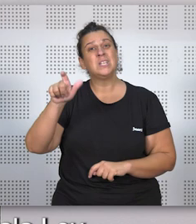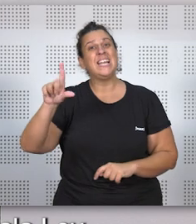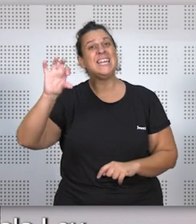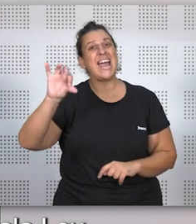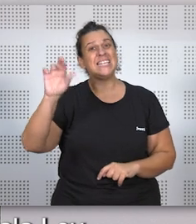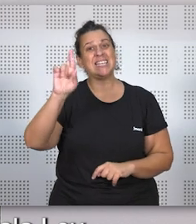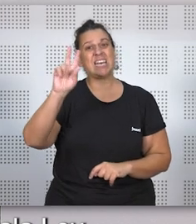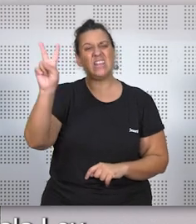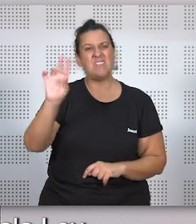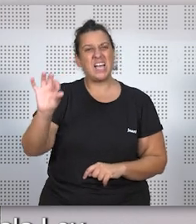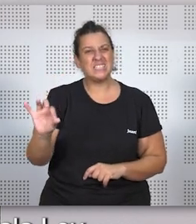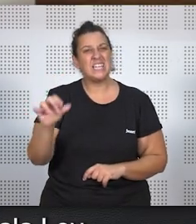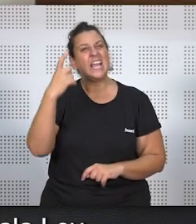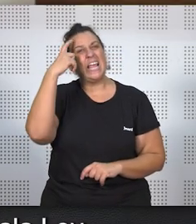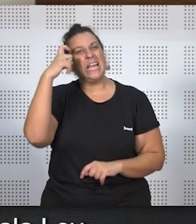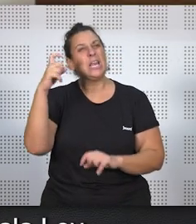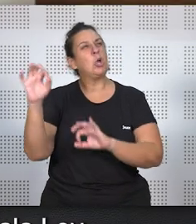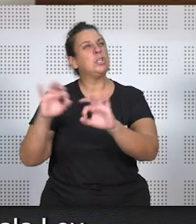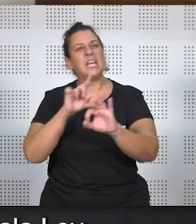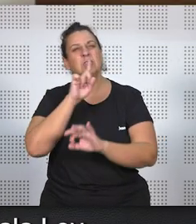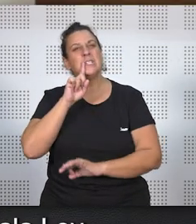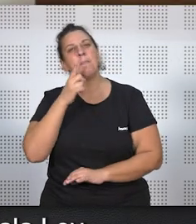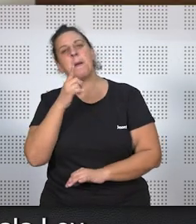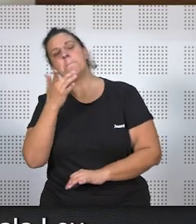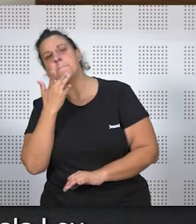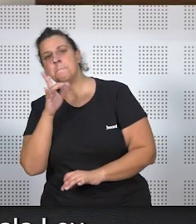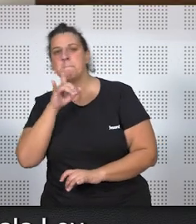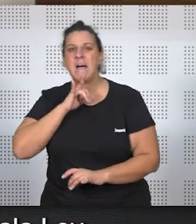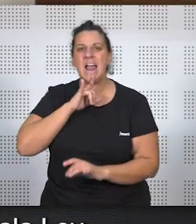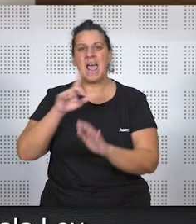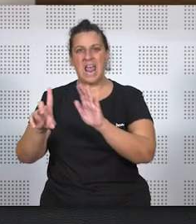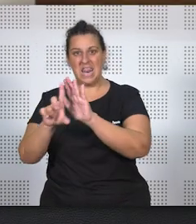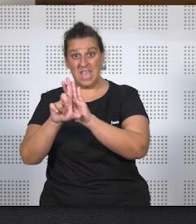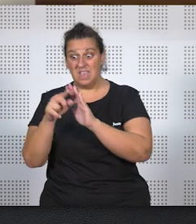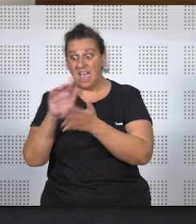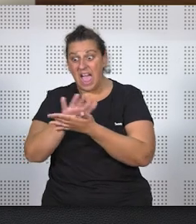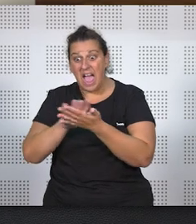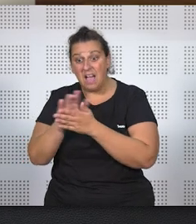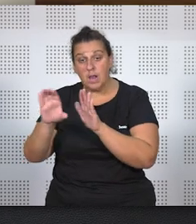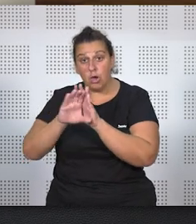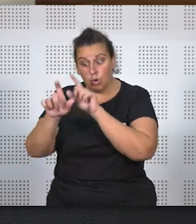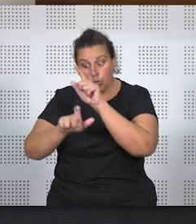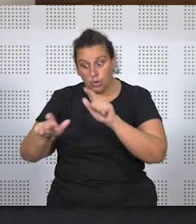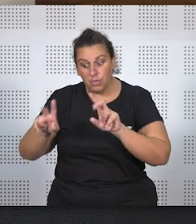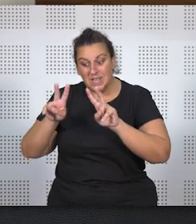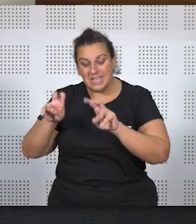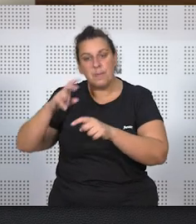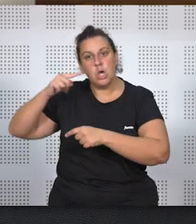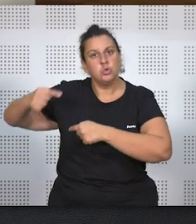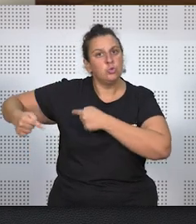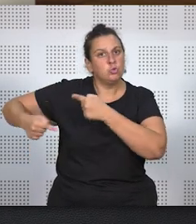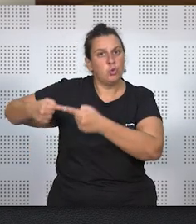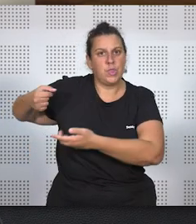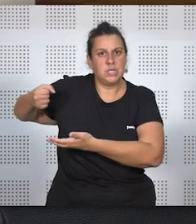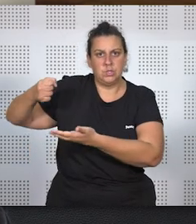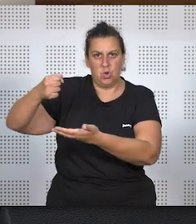creo que en una obra que se llamaba La mala ley, pues criticaba las disposiciones del Código justo en materia de sucesiones,